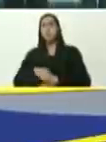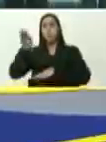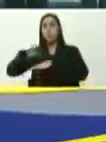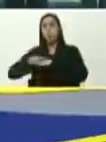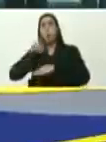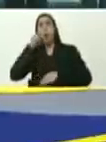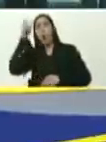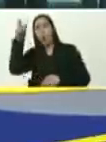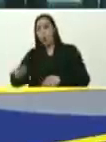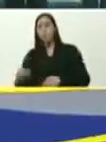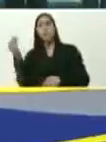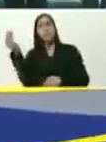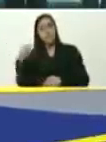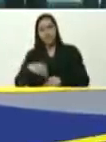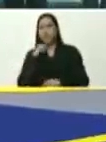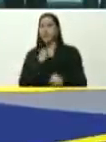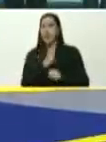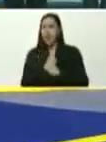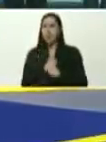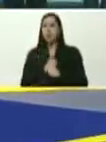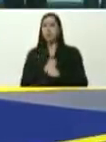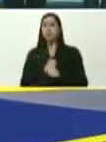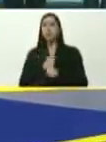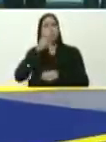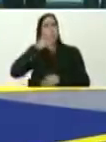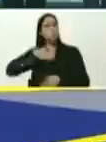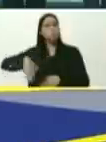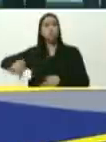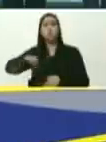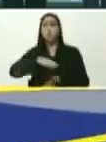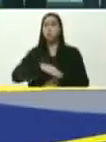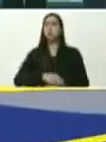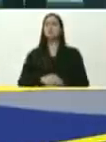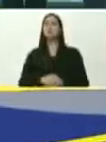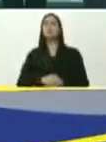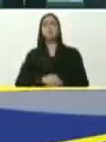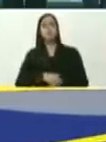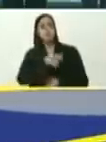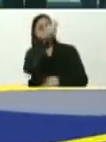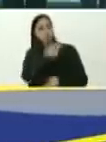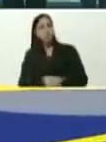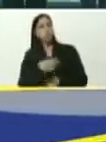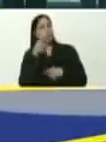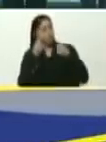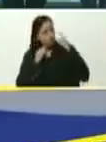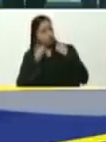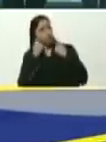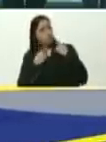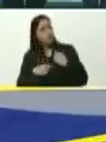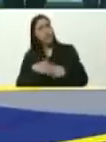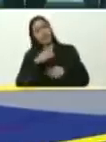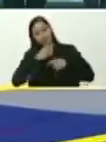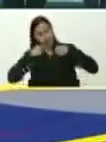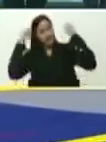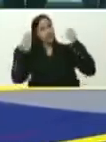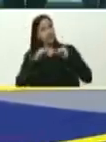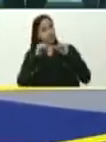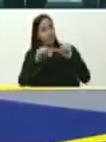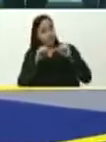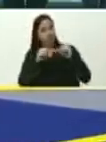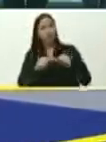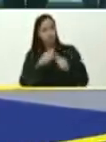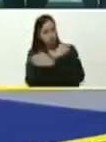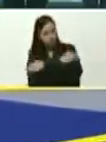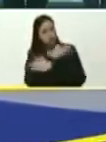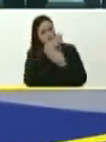falta mucho, por hacer, poder, poder, popular, Maruja, sigue llorando, sigue riéndote, y un